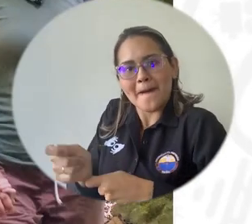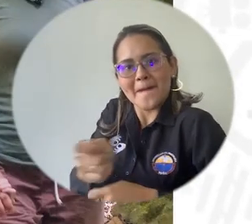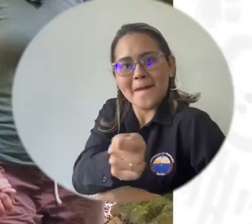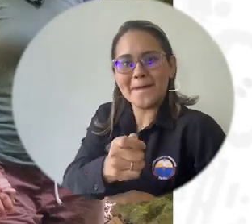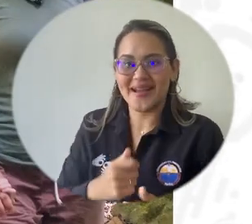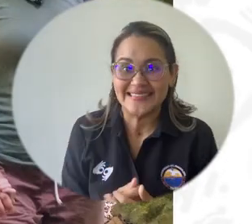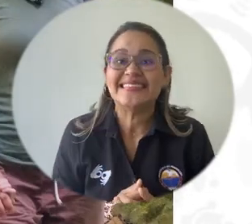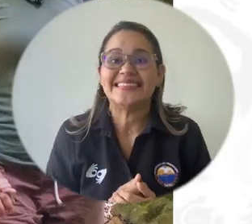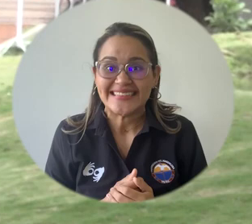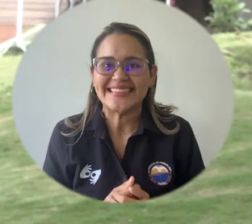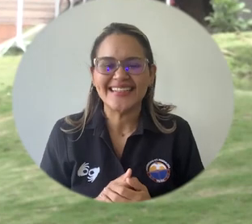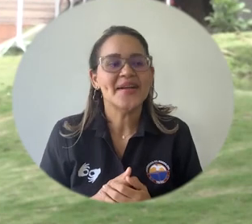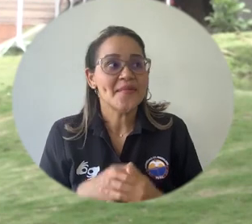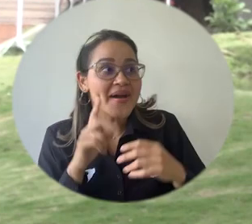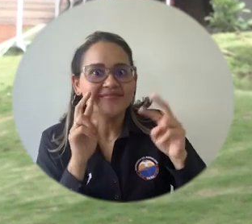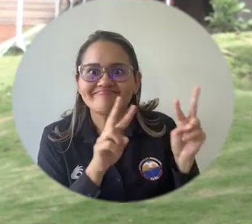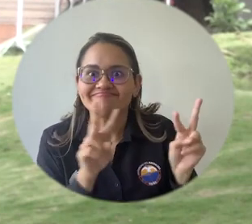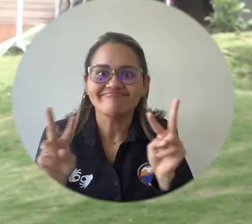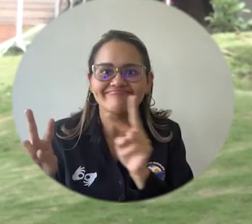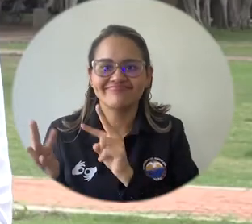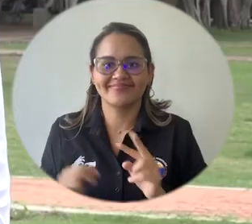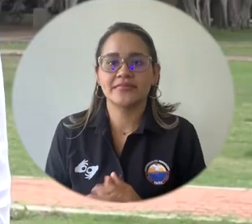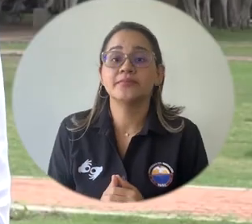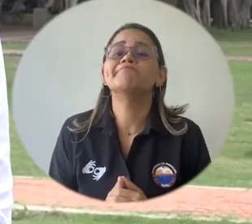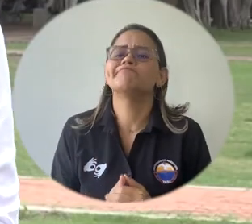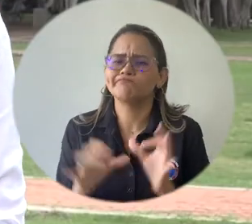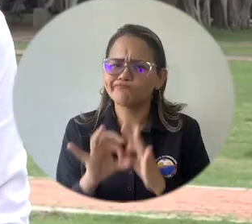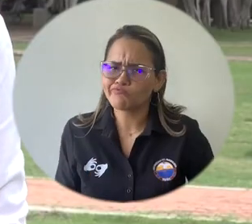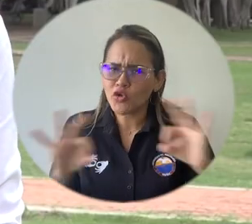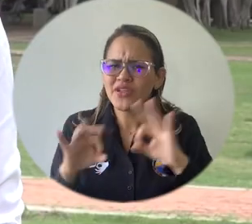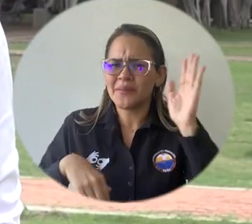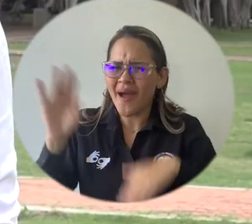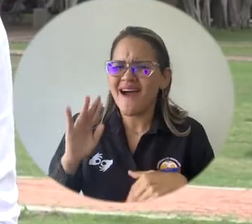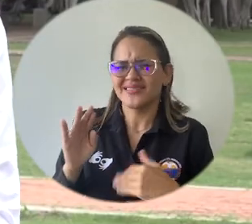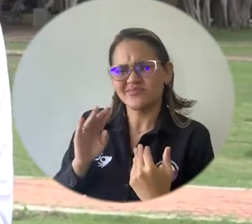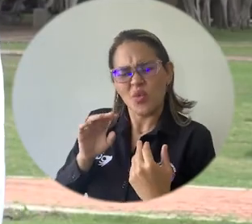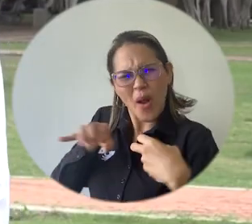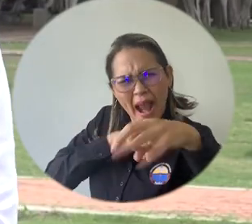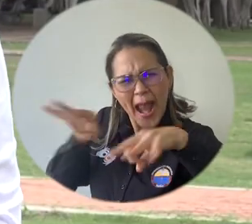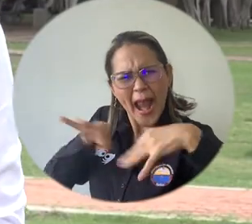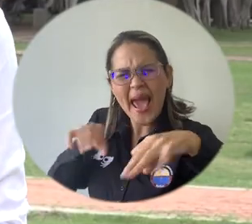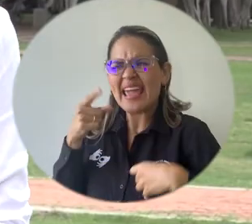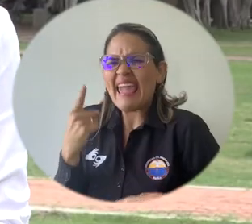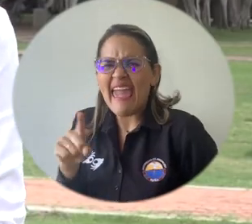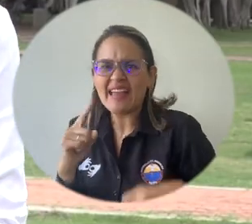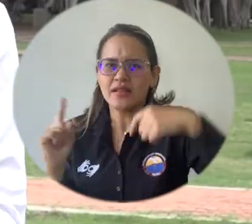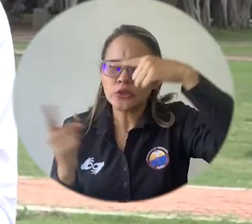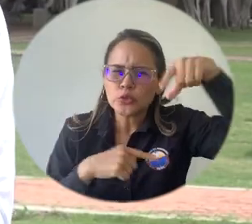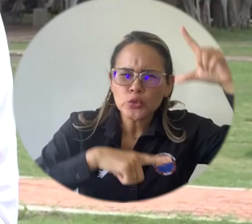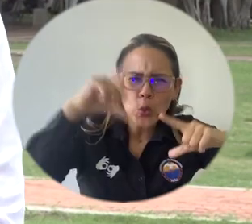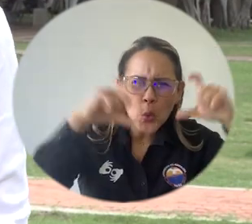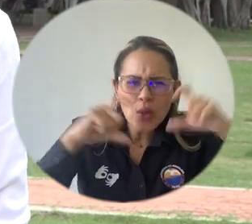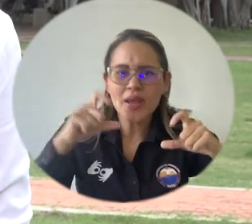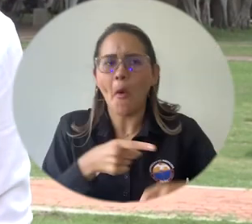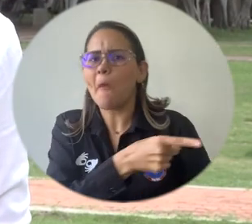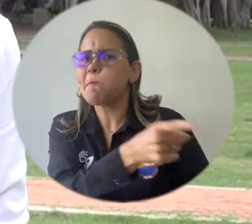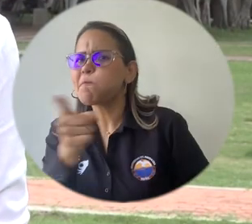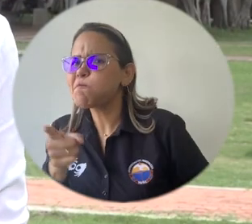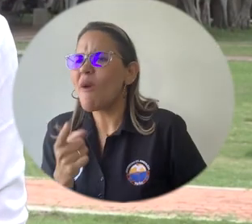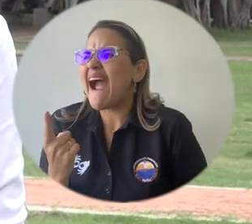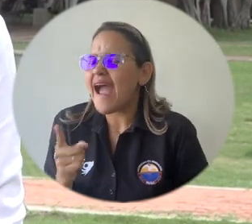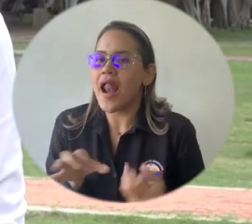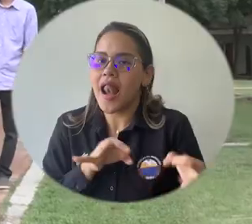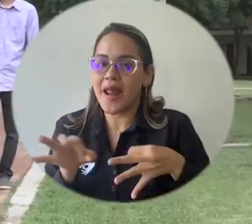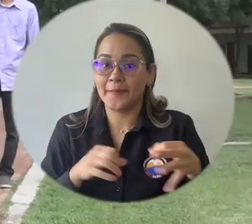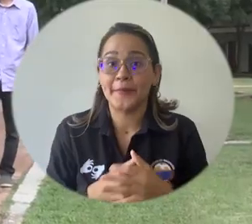esté visitando cada uno de estos lugares. Desde ya es educarlos en cuanto al tipo de turismo, en cuanto al tipo de información que van a encontrar